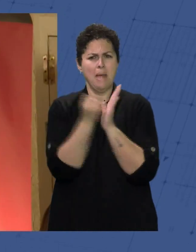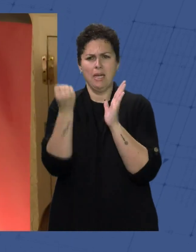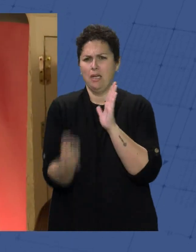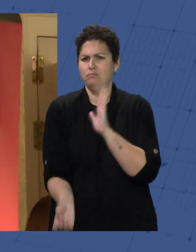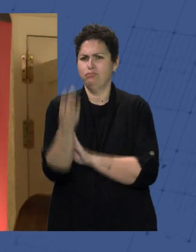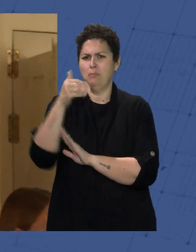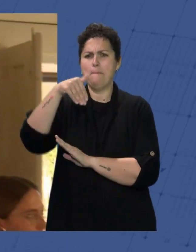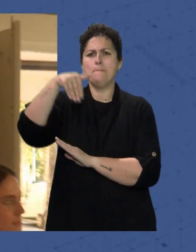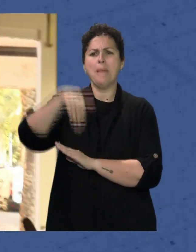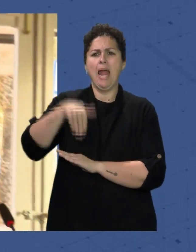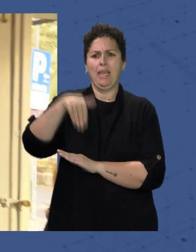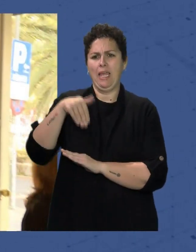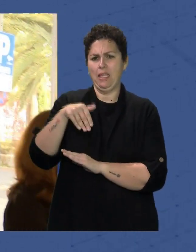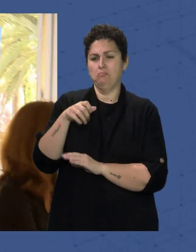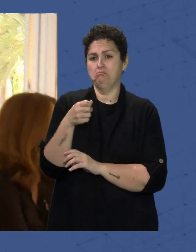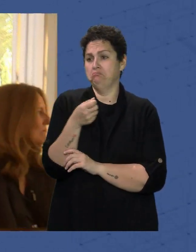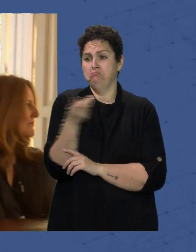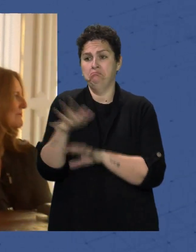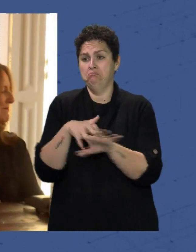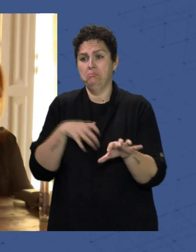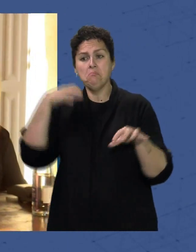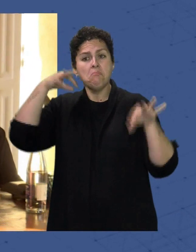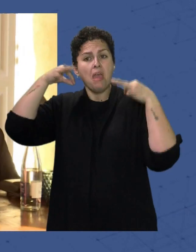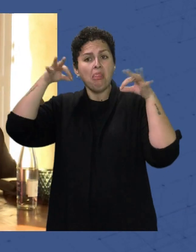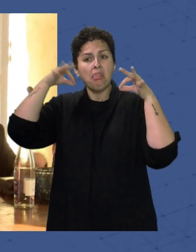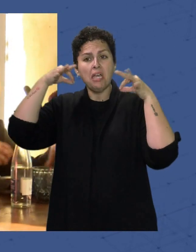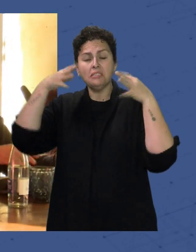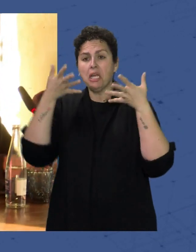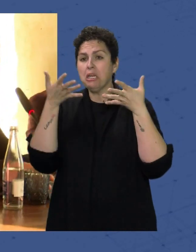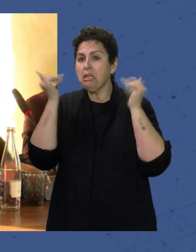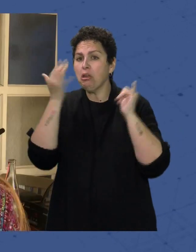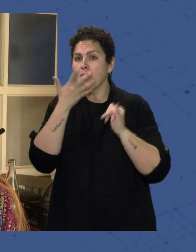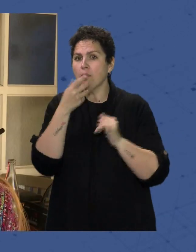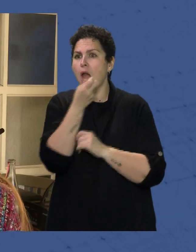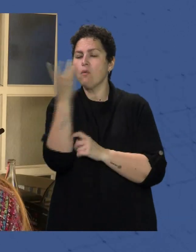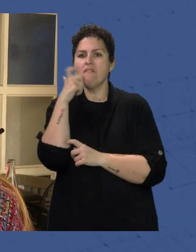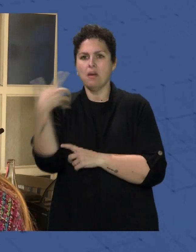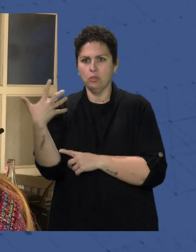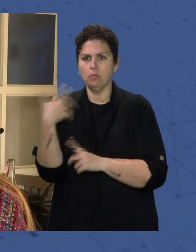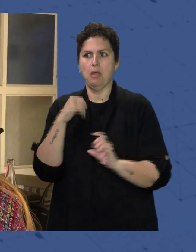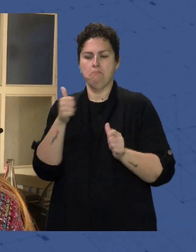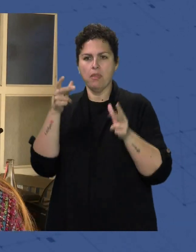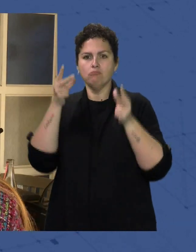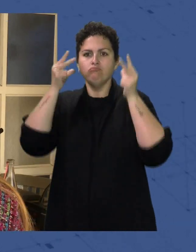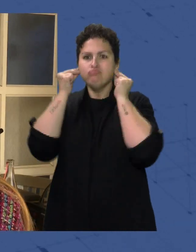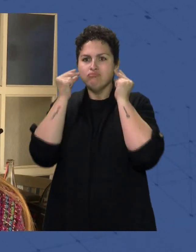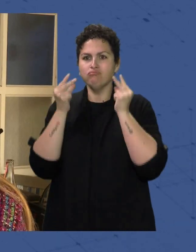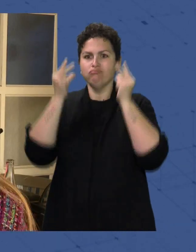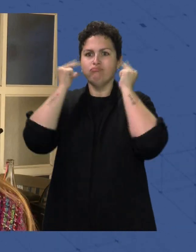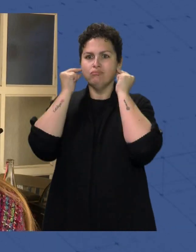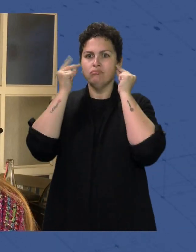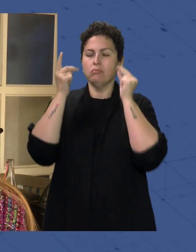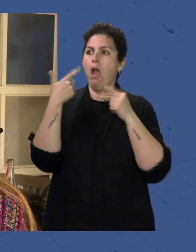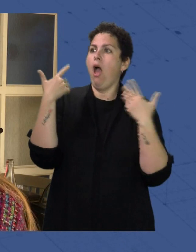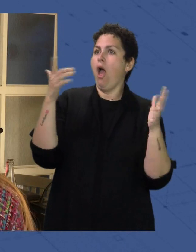Casi nadie conocía Sus pendientes Hasta que famosas Empezaron a lucirlos Pues Celebrity Se los ponían Subían Andan unos